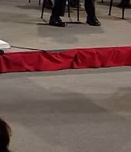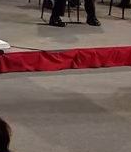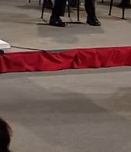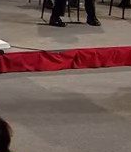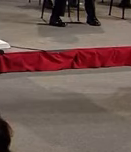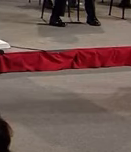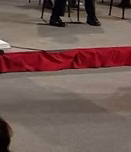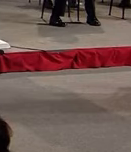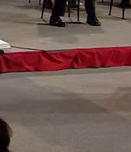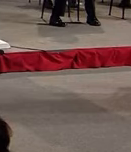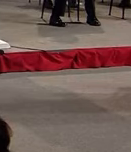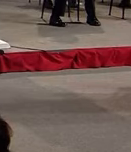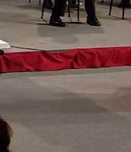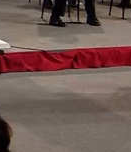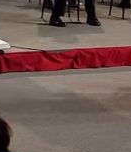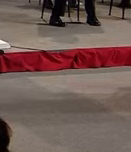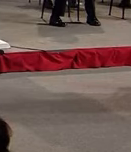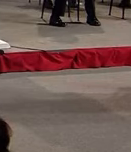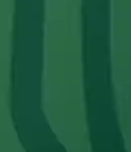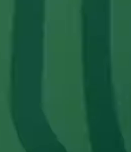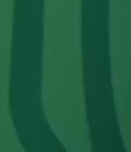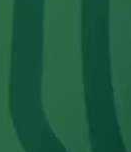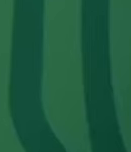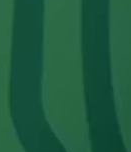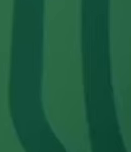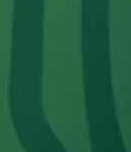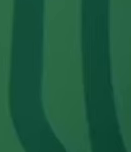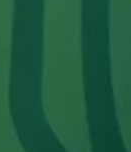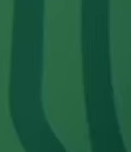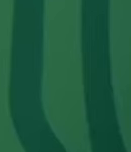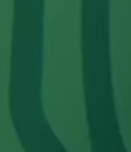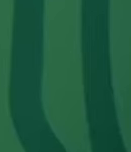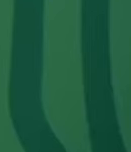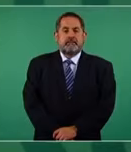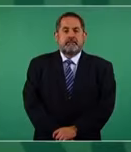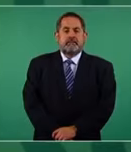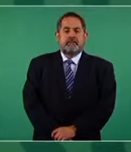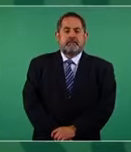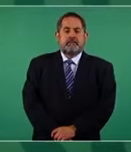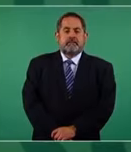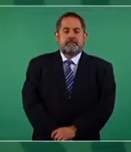cosas, bienes,